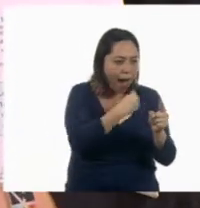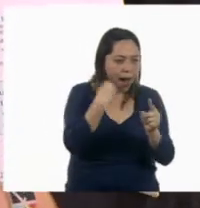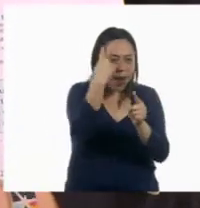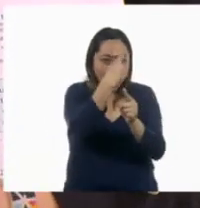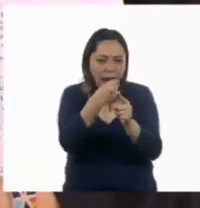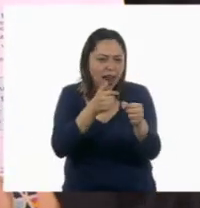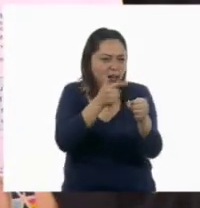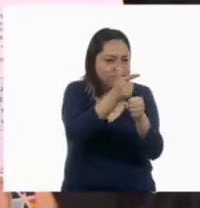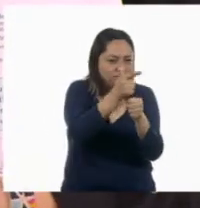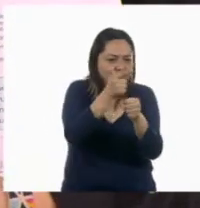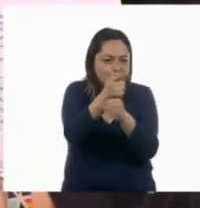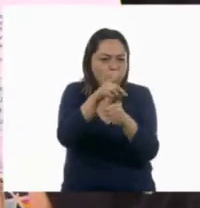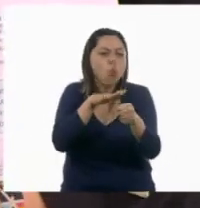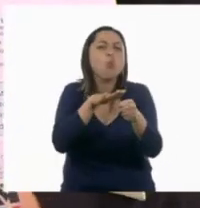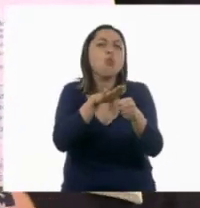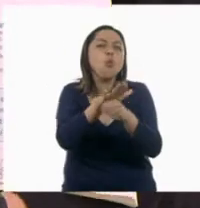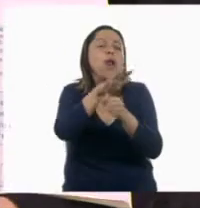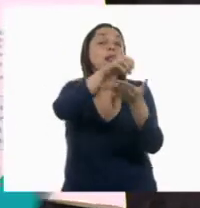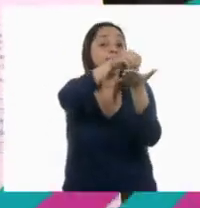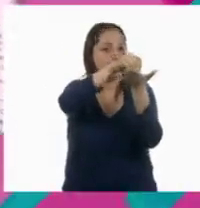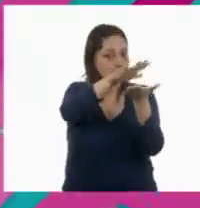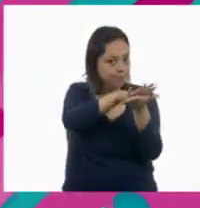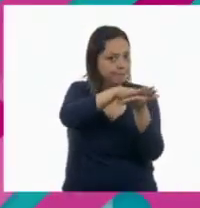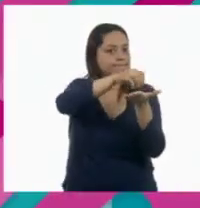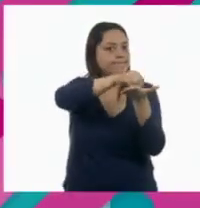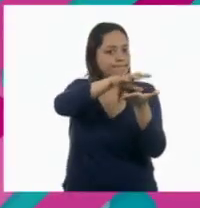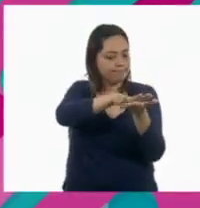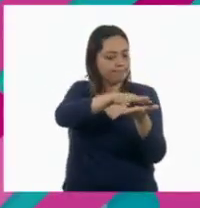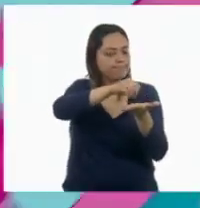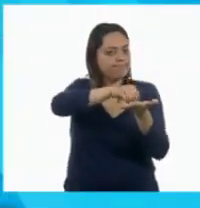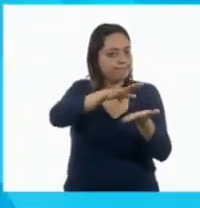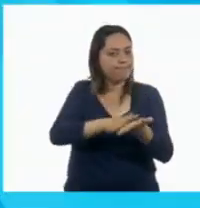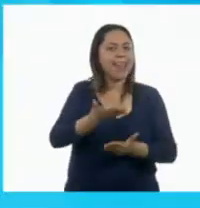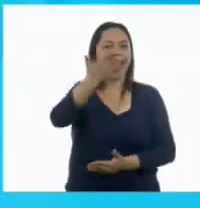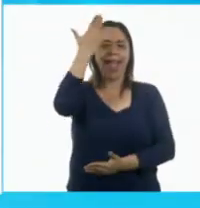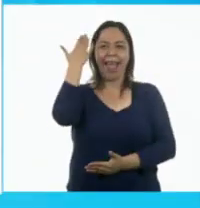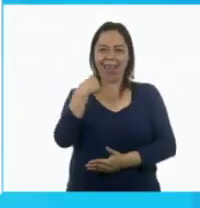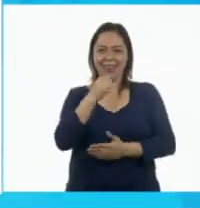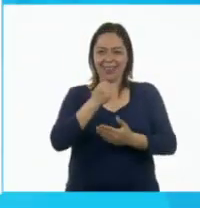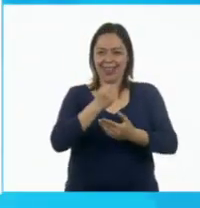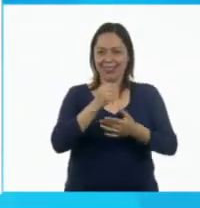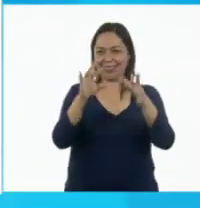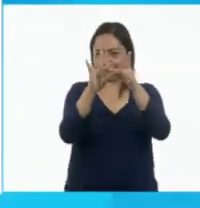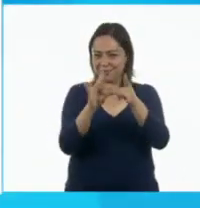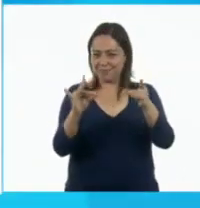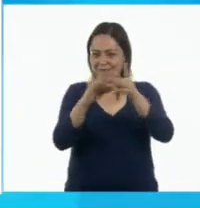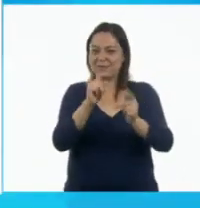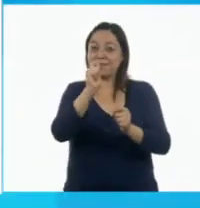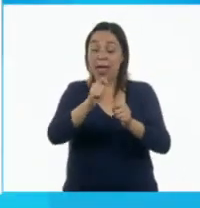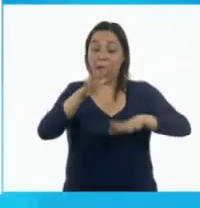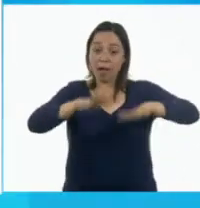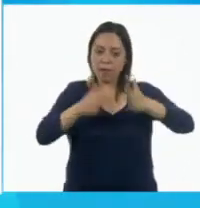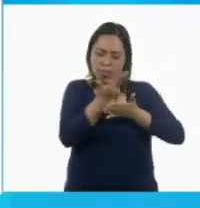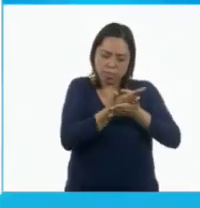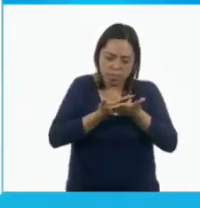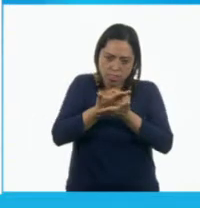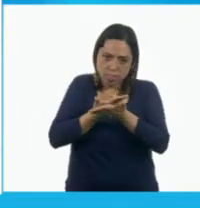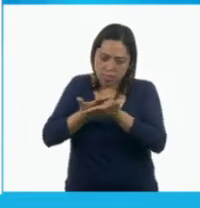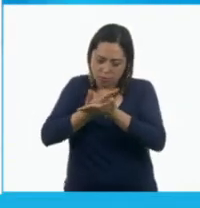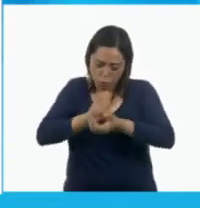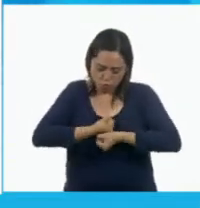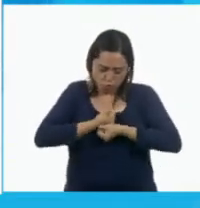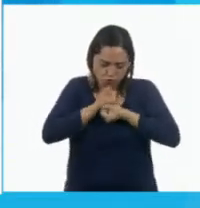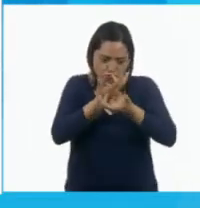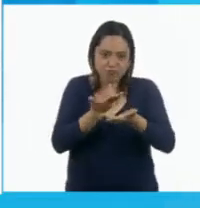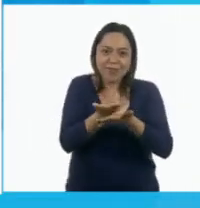en otras clases ya habíamos visto que nuestras emociones se pueden expresar mediante dibujos. Y esas caritas nos